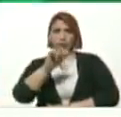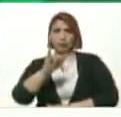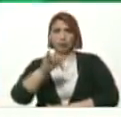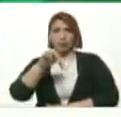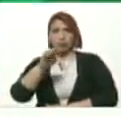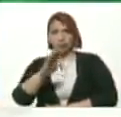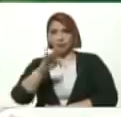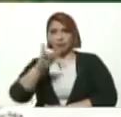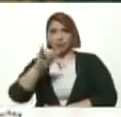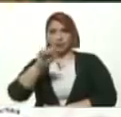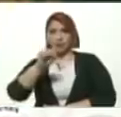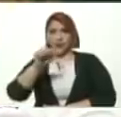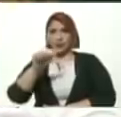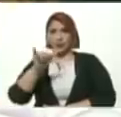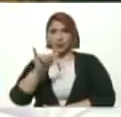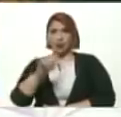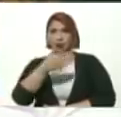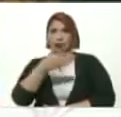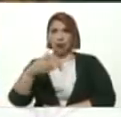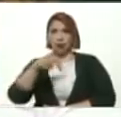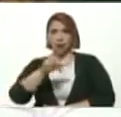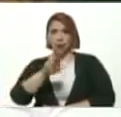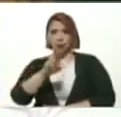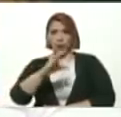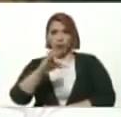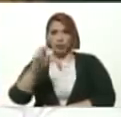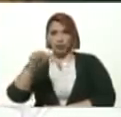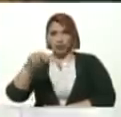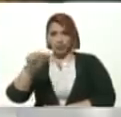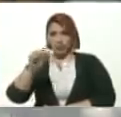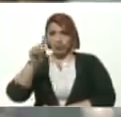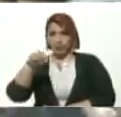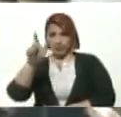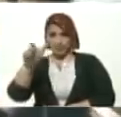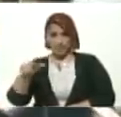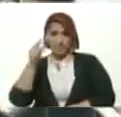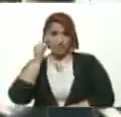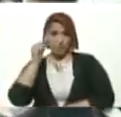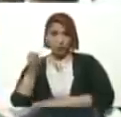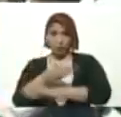Bienvenida Además ella es Música Música